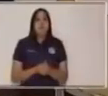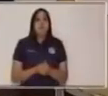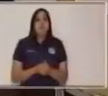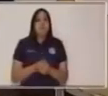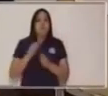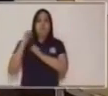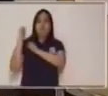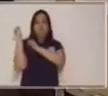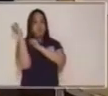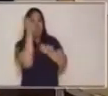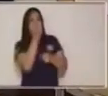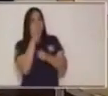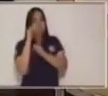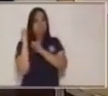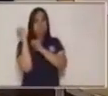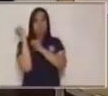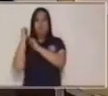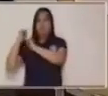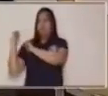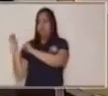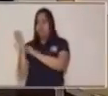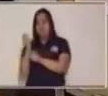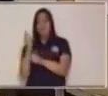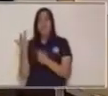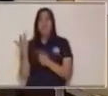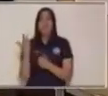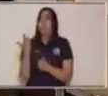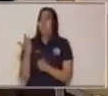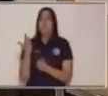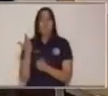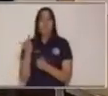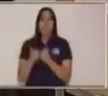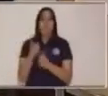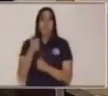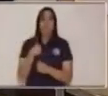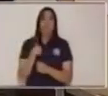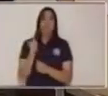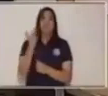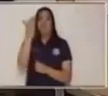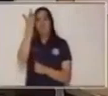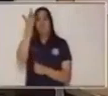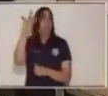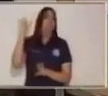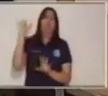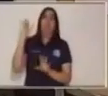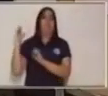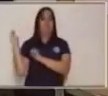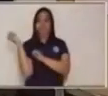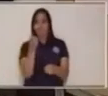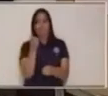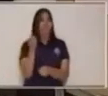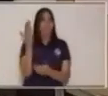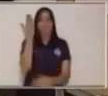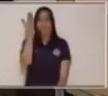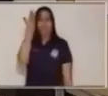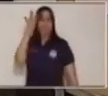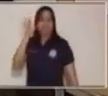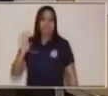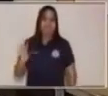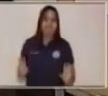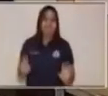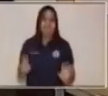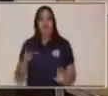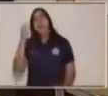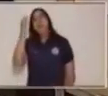béisbol, uy, creo que no sería una buena conversación porque no sé nada de béisbol. Piensa en tu